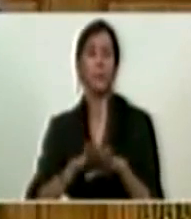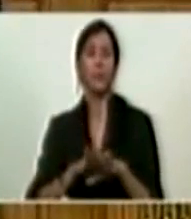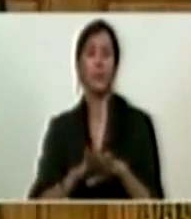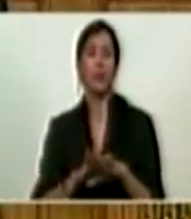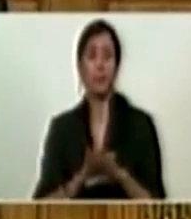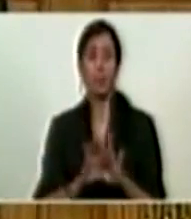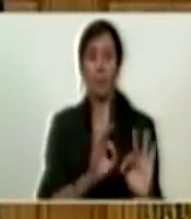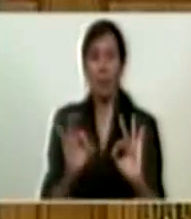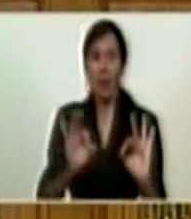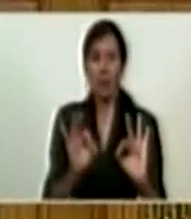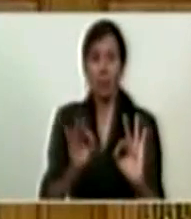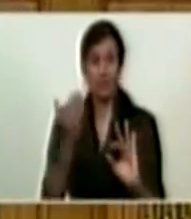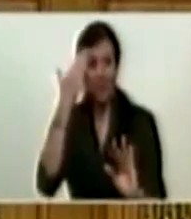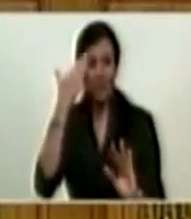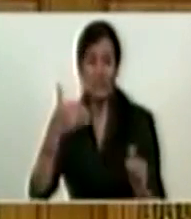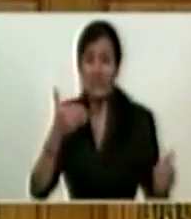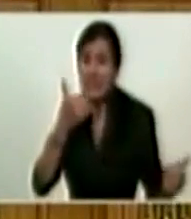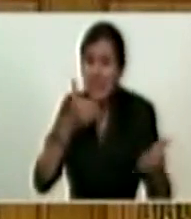elecciones.